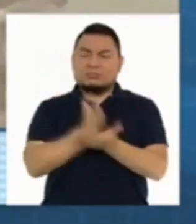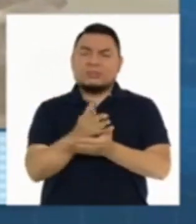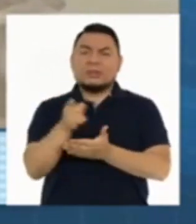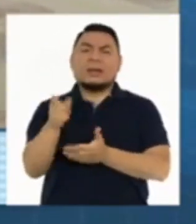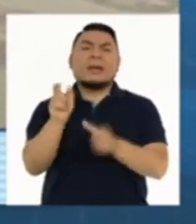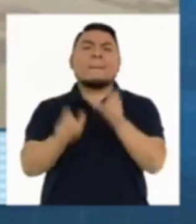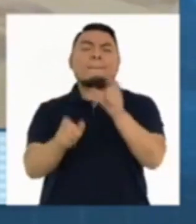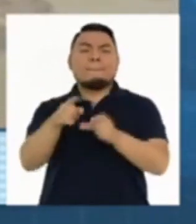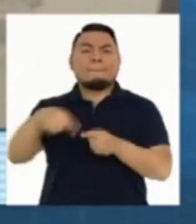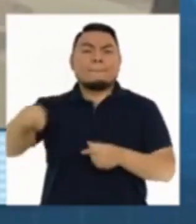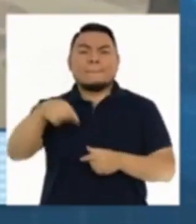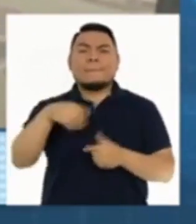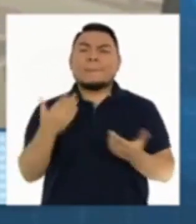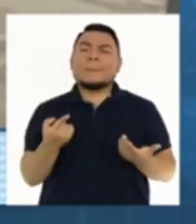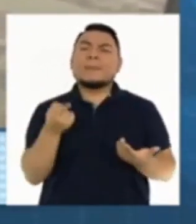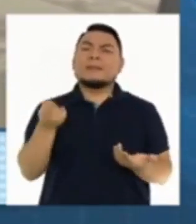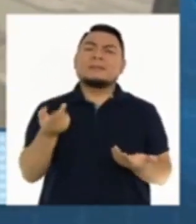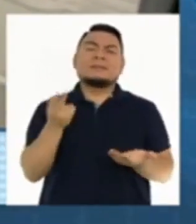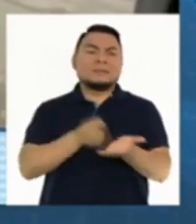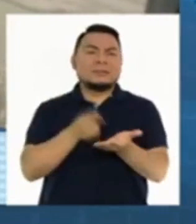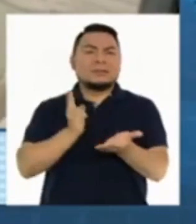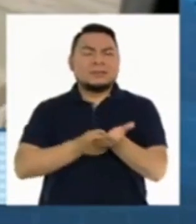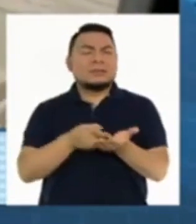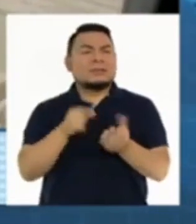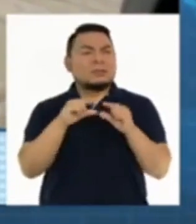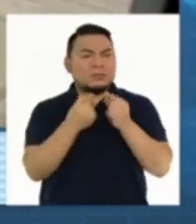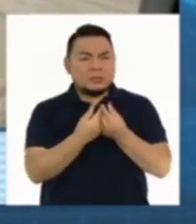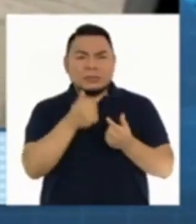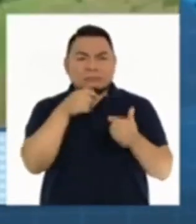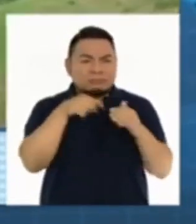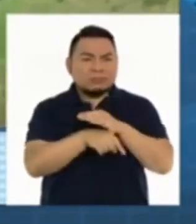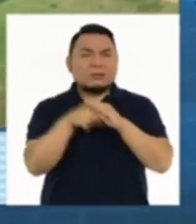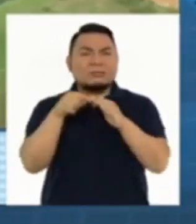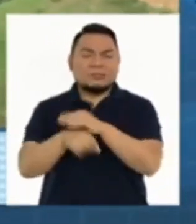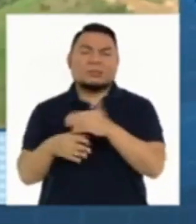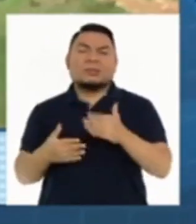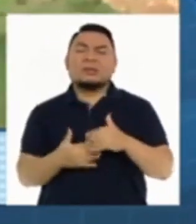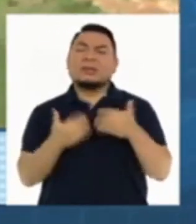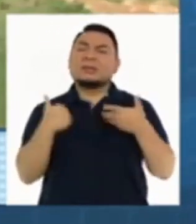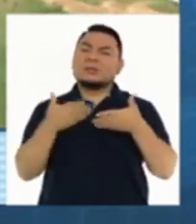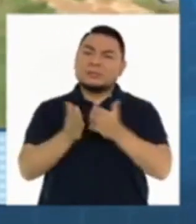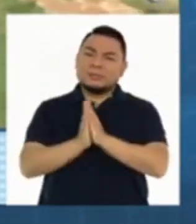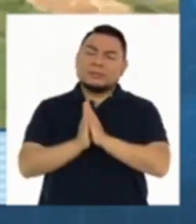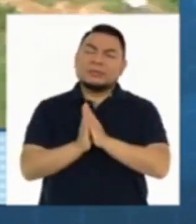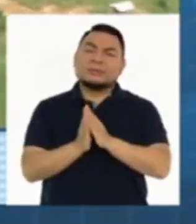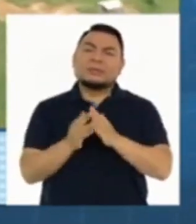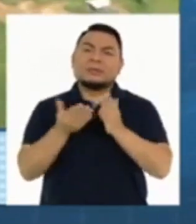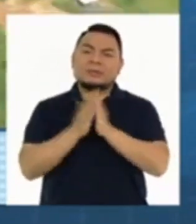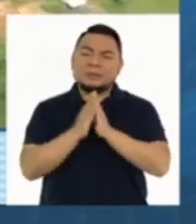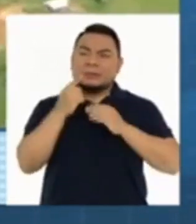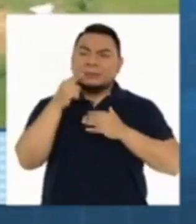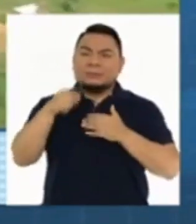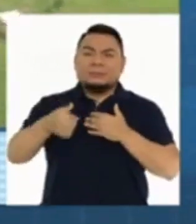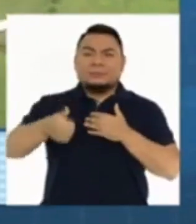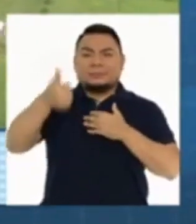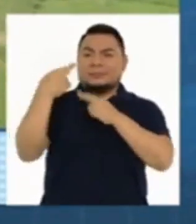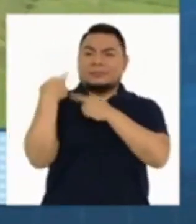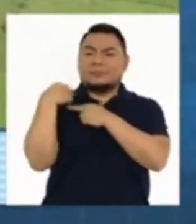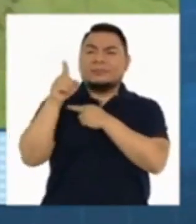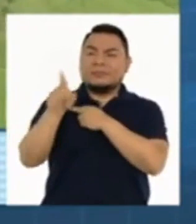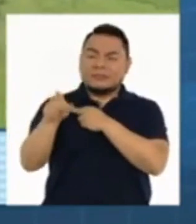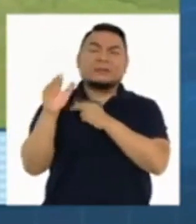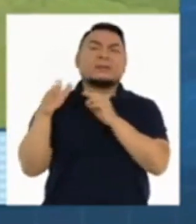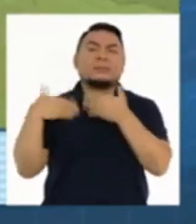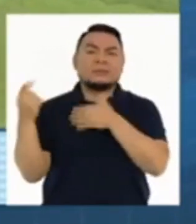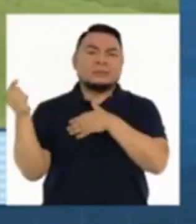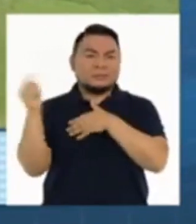personas que están incurriendo en estos asesinatos. Así que pido a los sectores correspondientes a fin